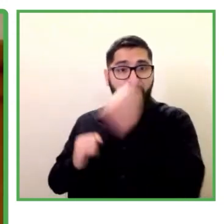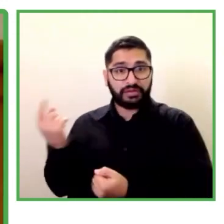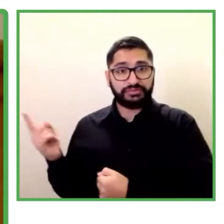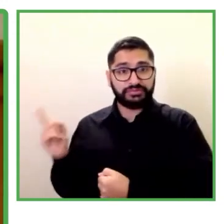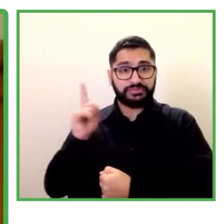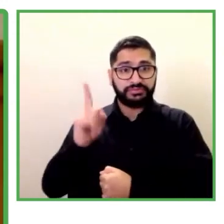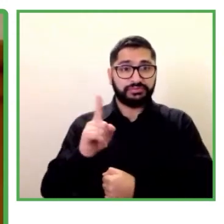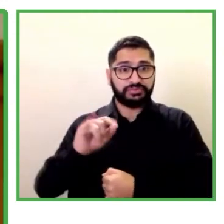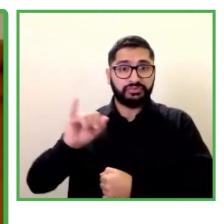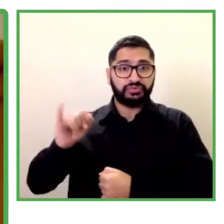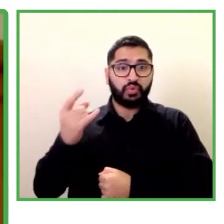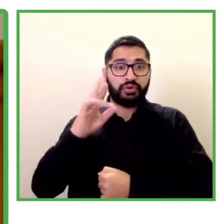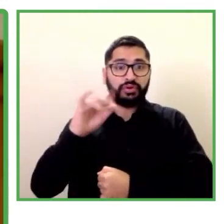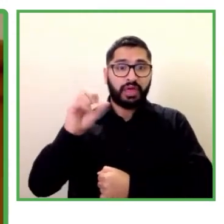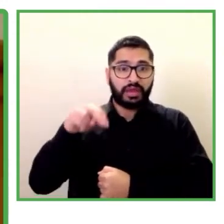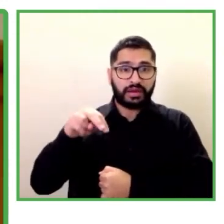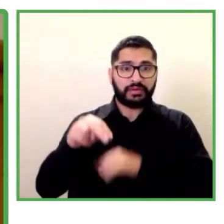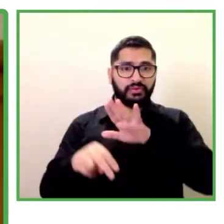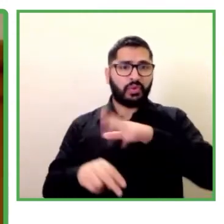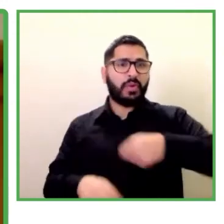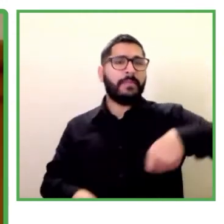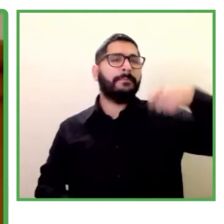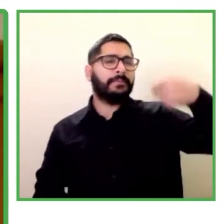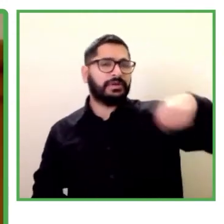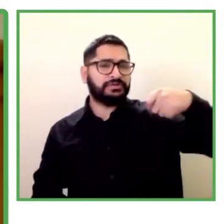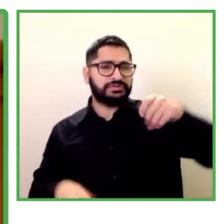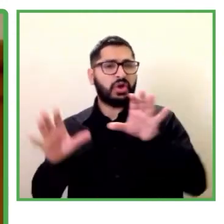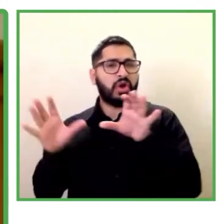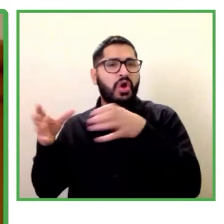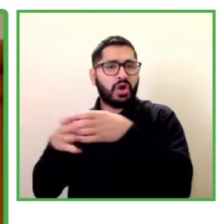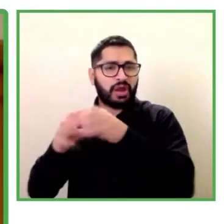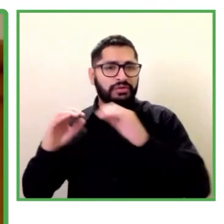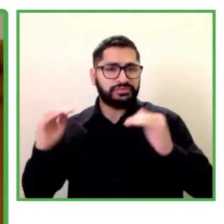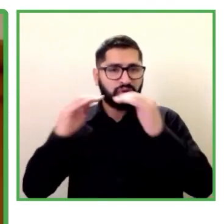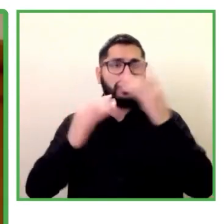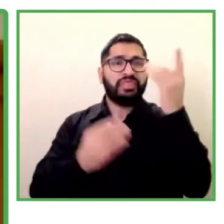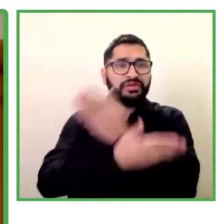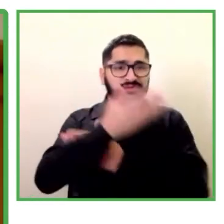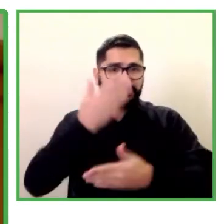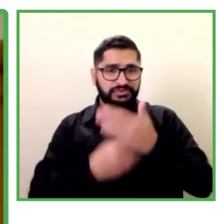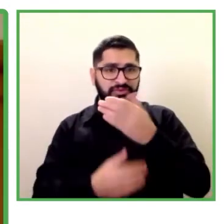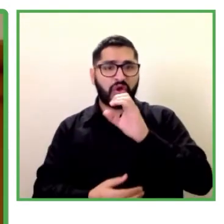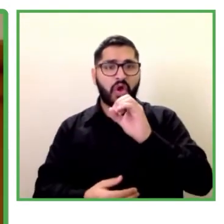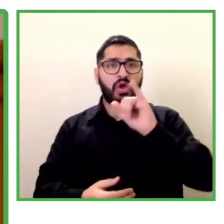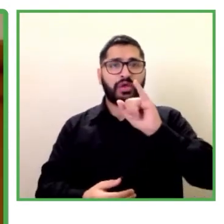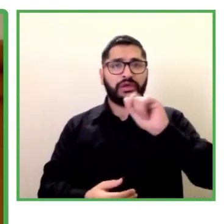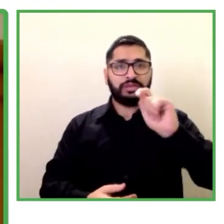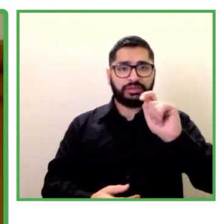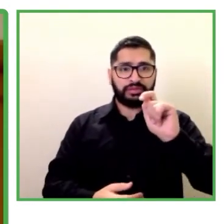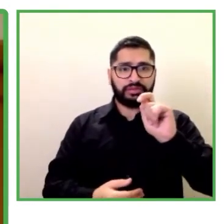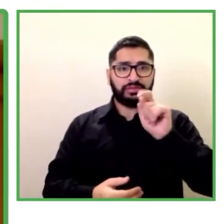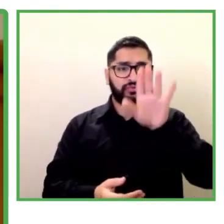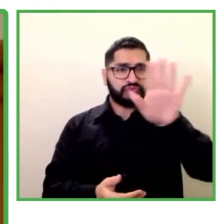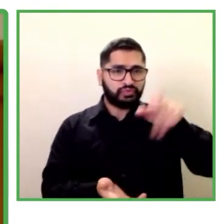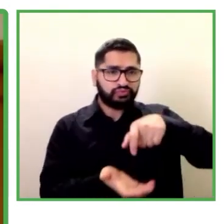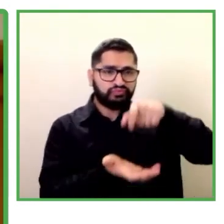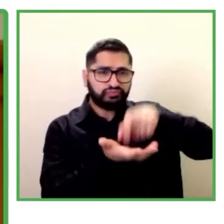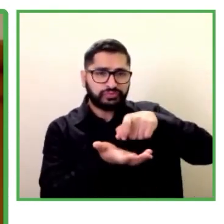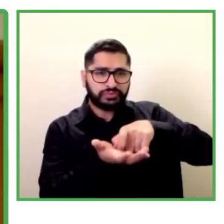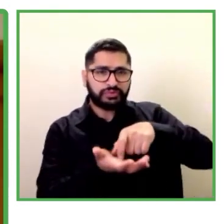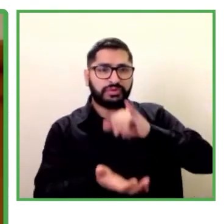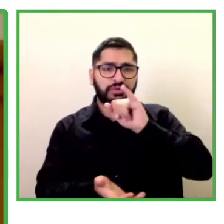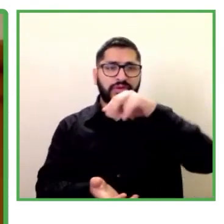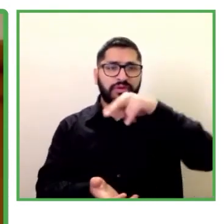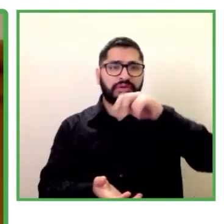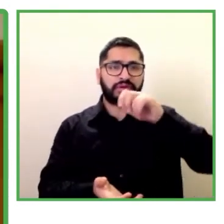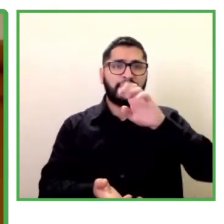discapacidad de la Organización Internacional del Trabajo la OIT en su sede de Ginebra Jorgen forma parte de la Secretaría de la